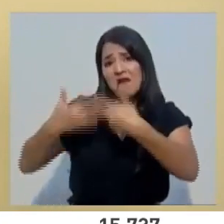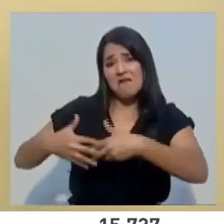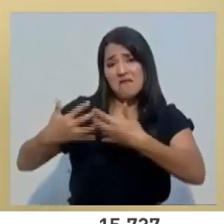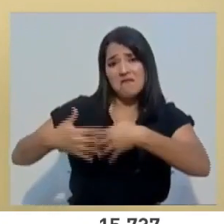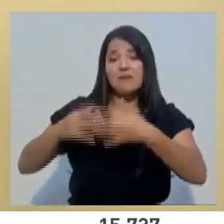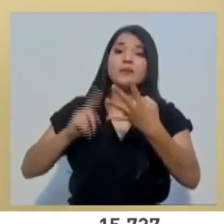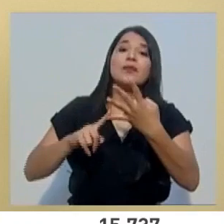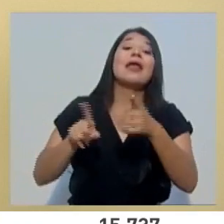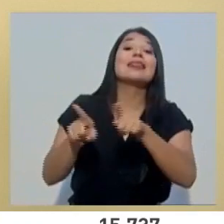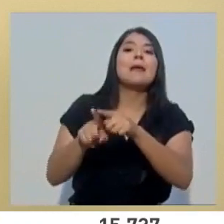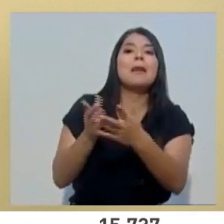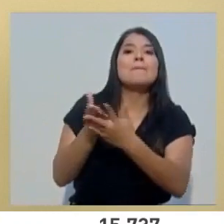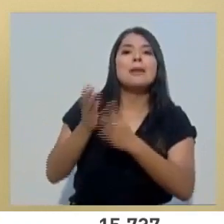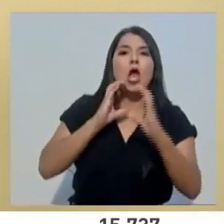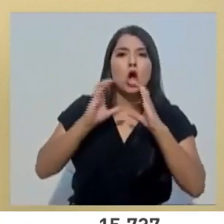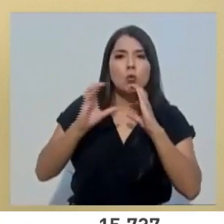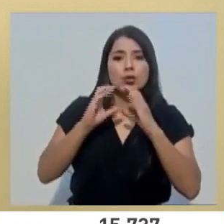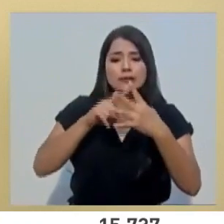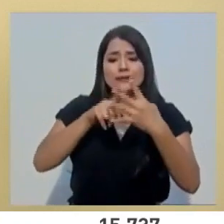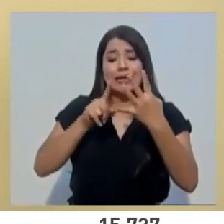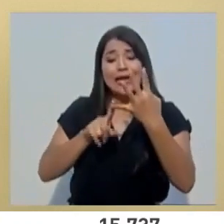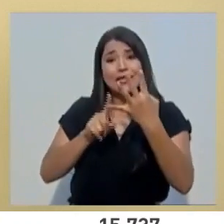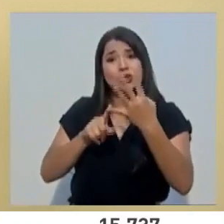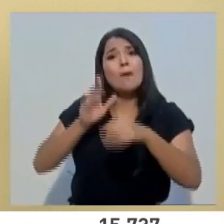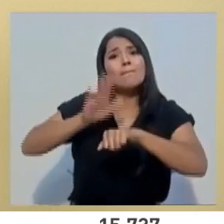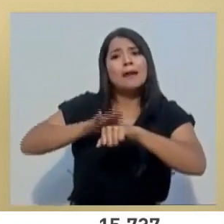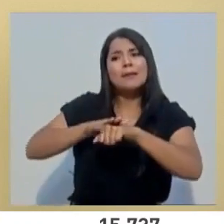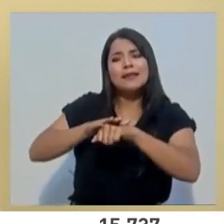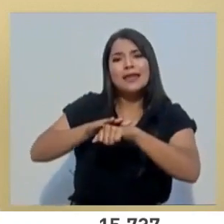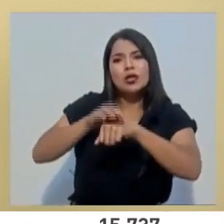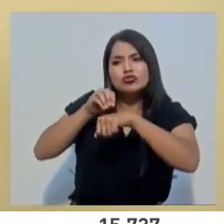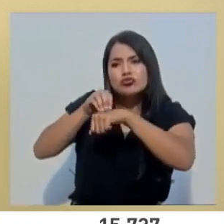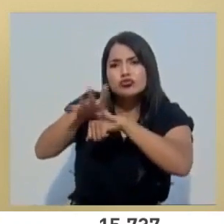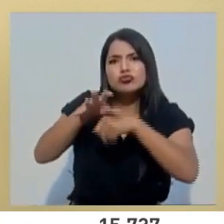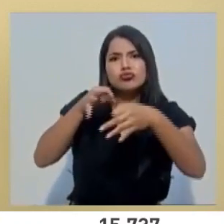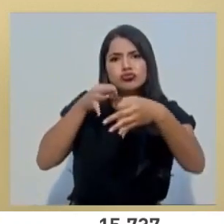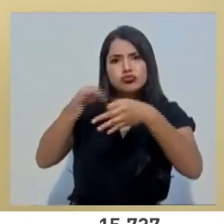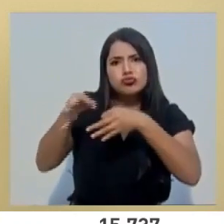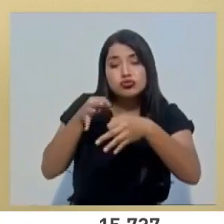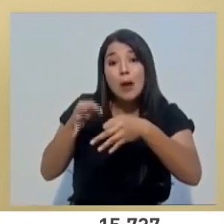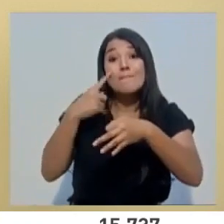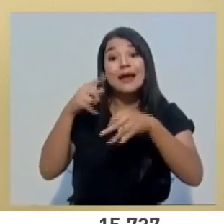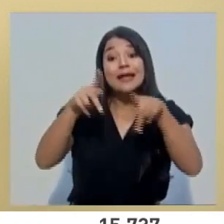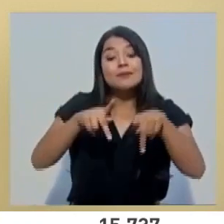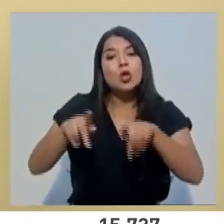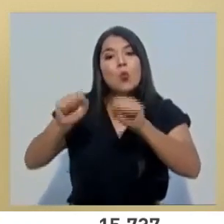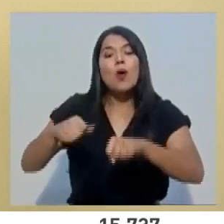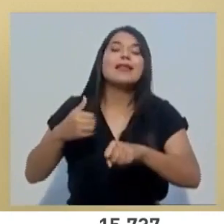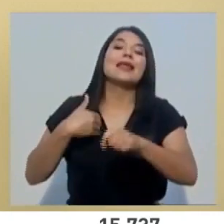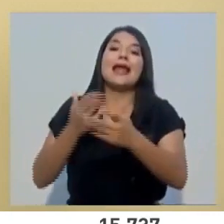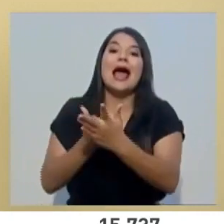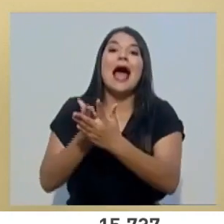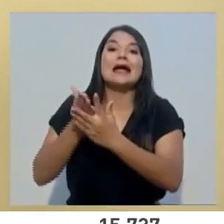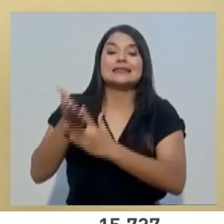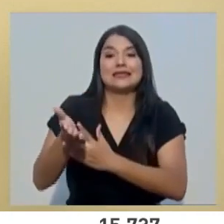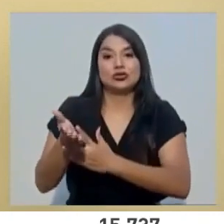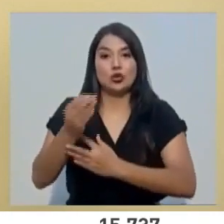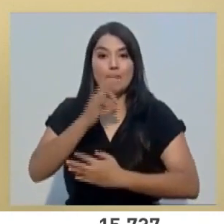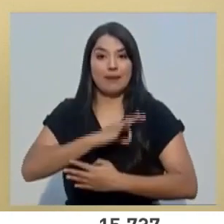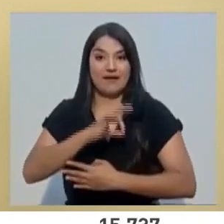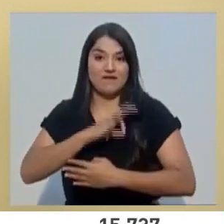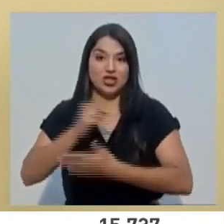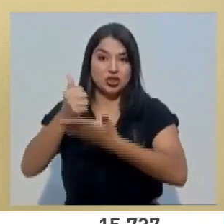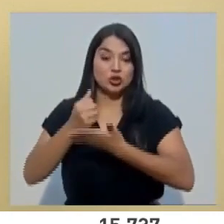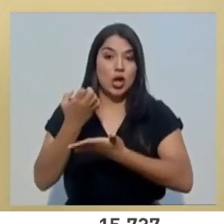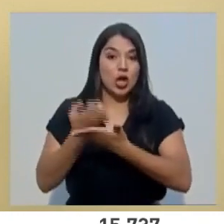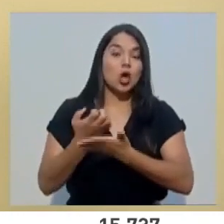medios de comunicación que han orientado el acceso de la población a este beneficio. Encaminándonos ahora